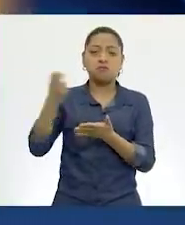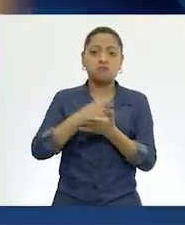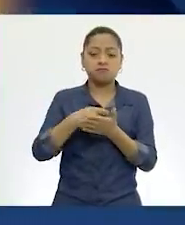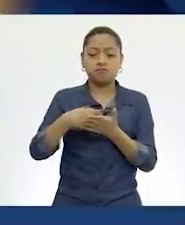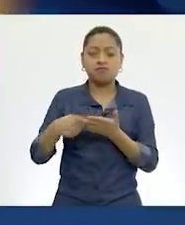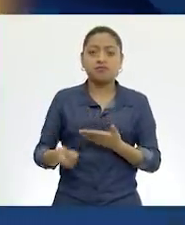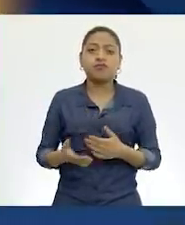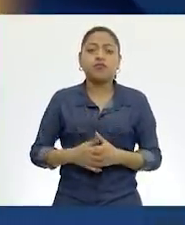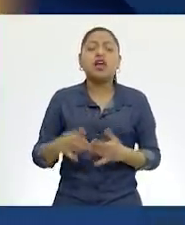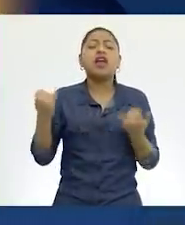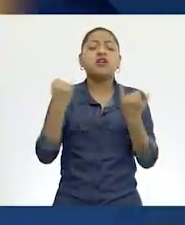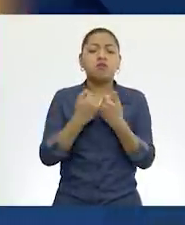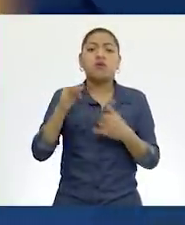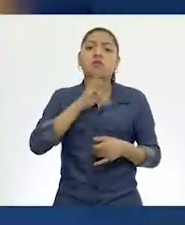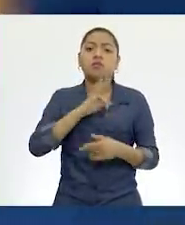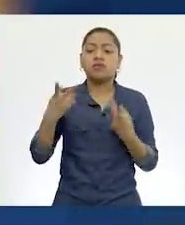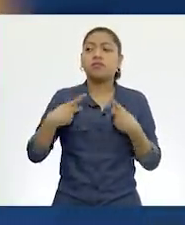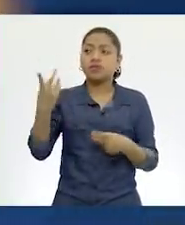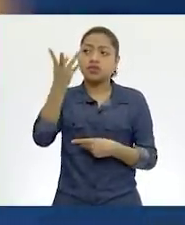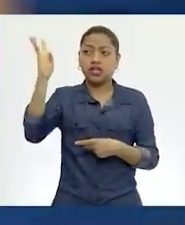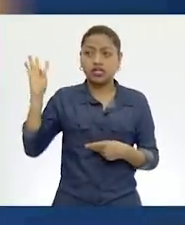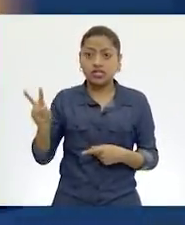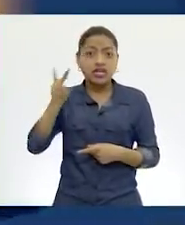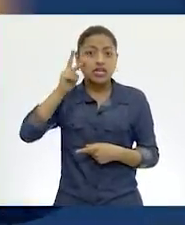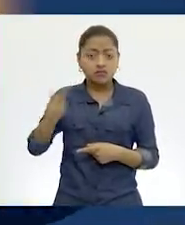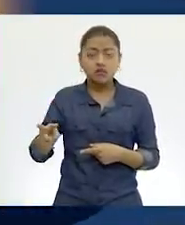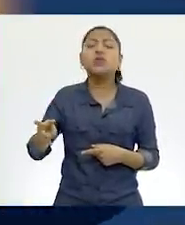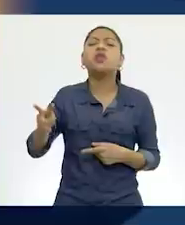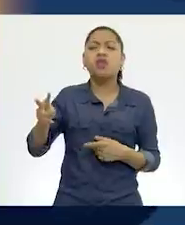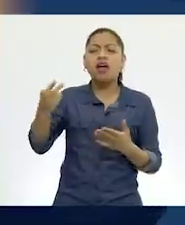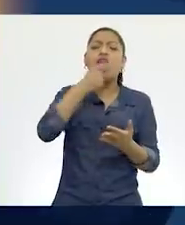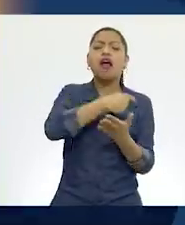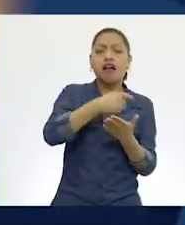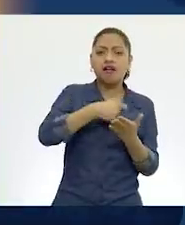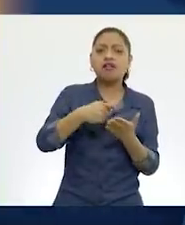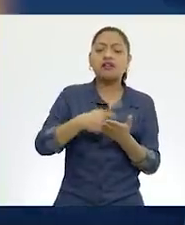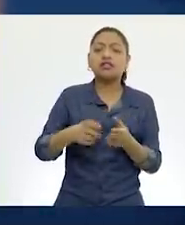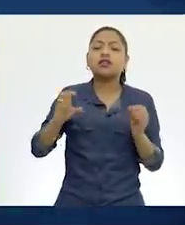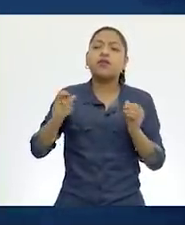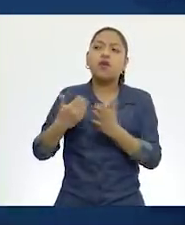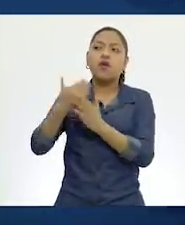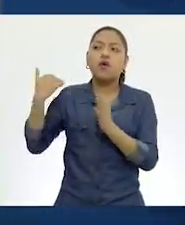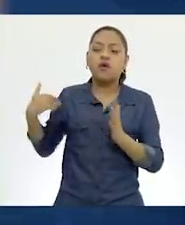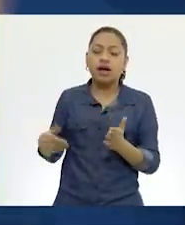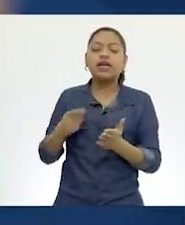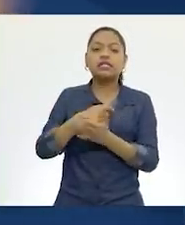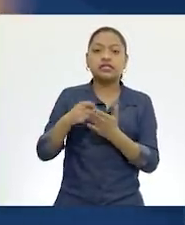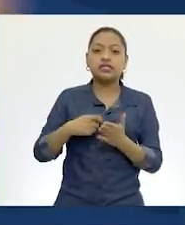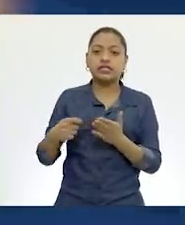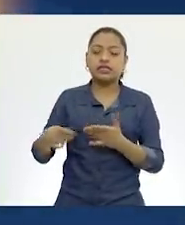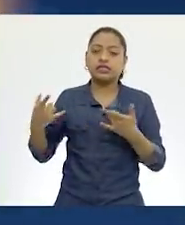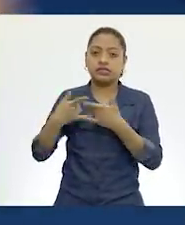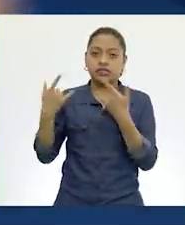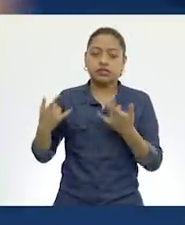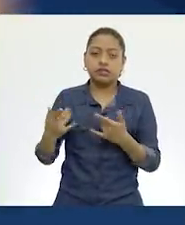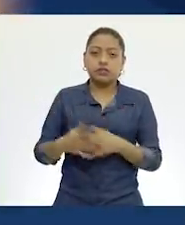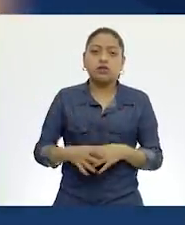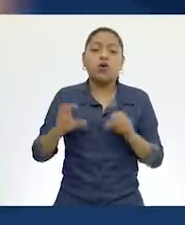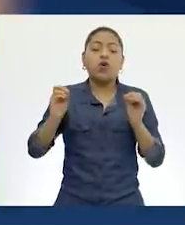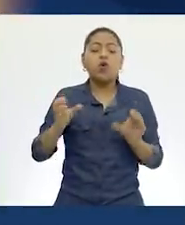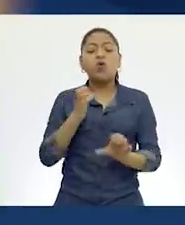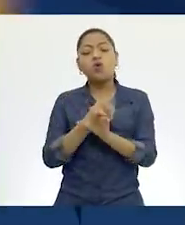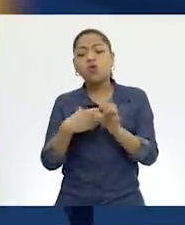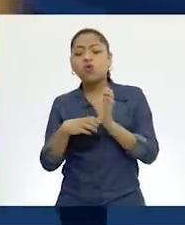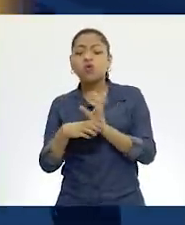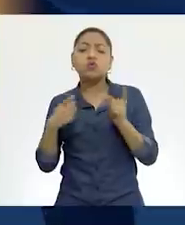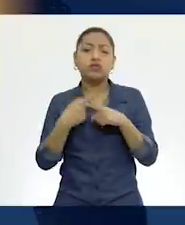escritos por las personas que vivieron los hechos o que los escribieron en su momento. O también pueden ser algunos objetos